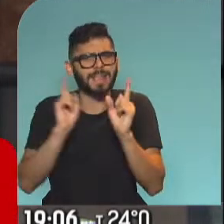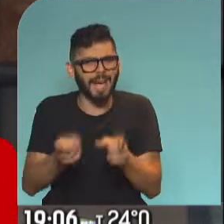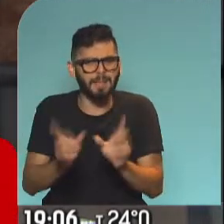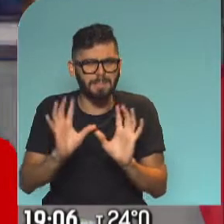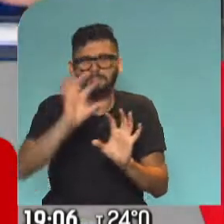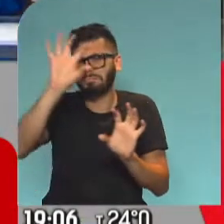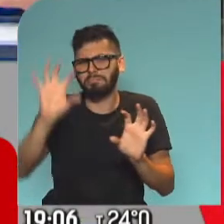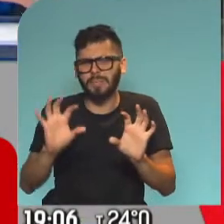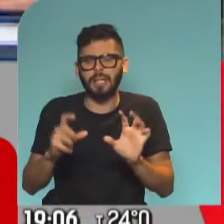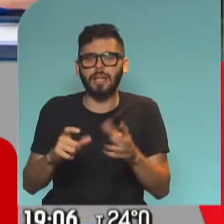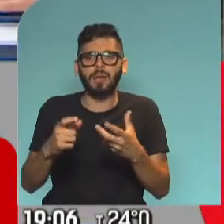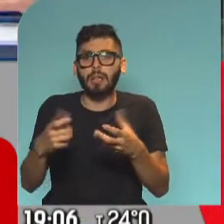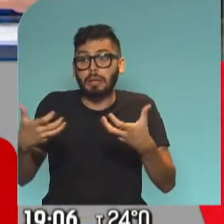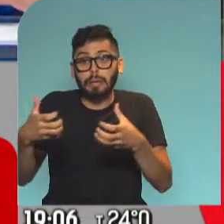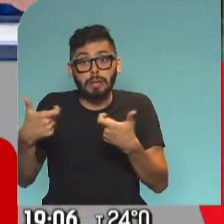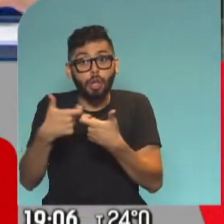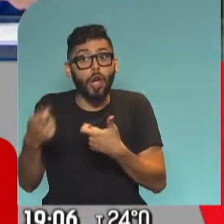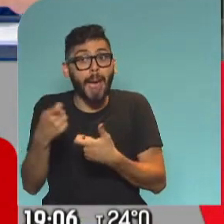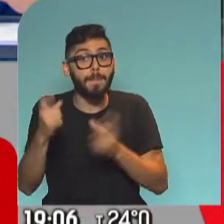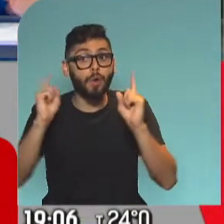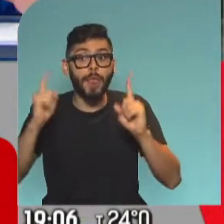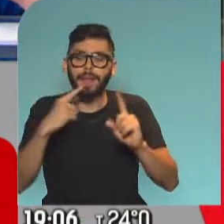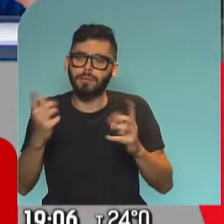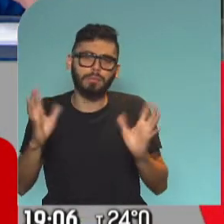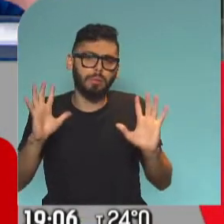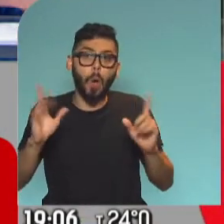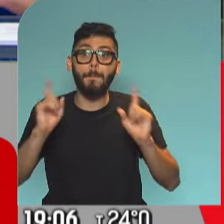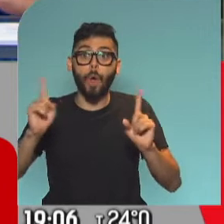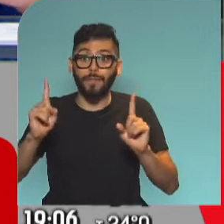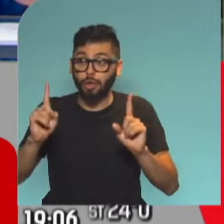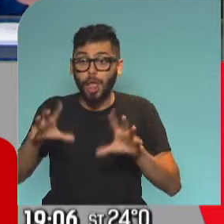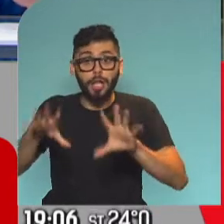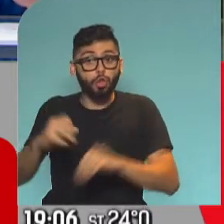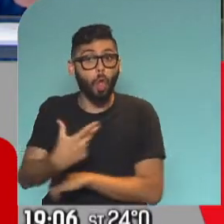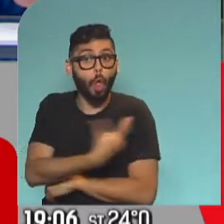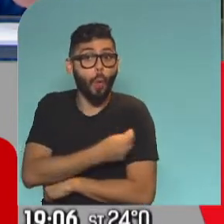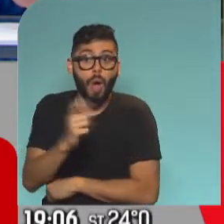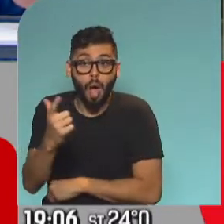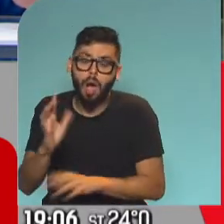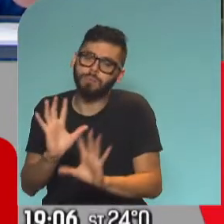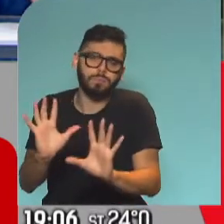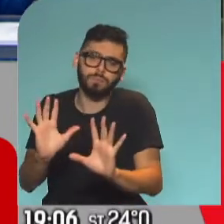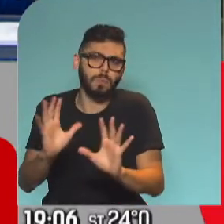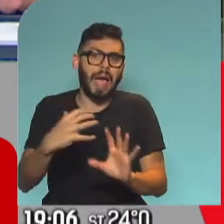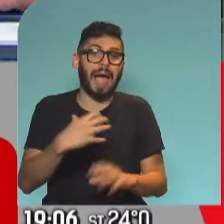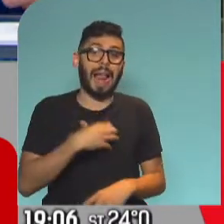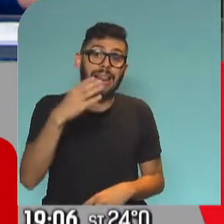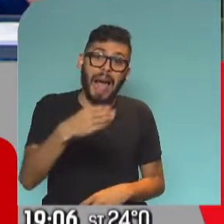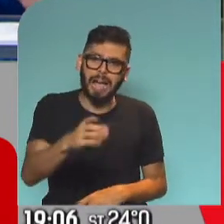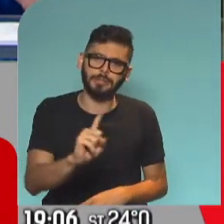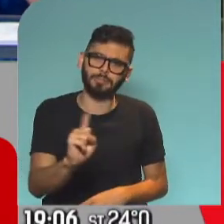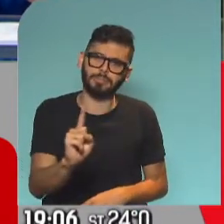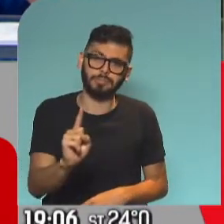jurisdicciones, que consideran que si no tenés a todos los docentes vacunados, no se puede planear la presencialidad. Y,